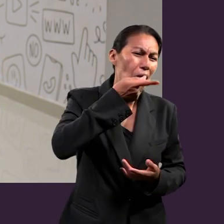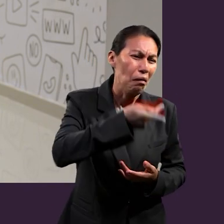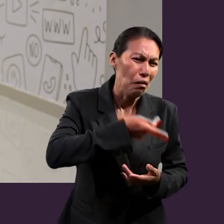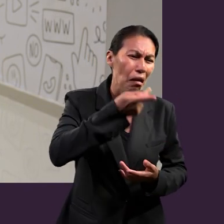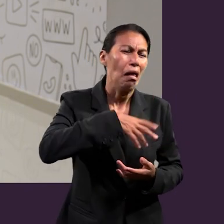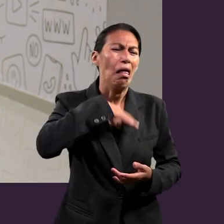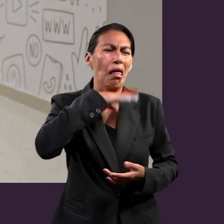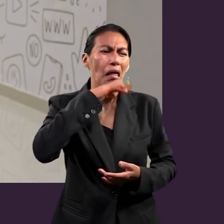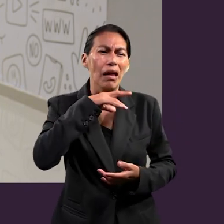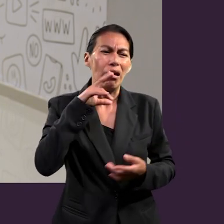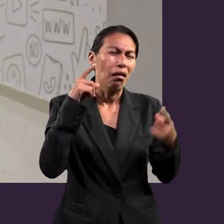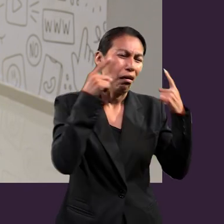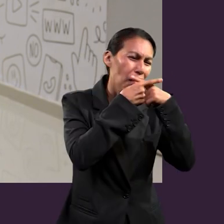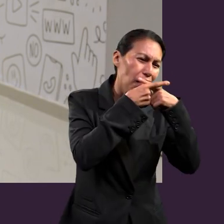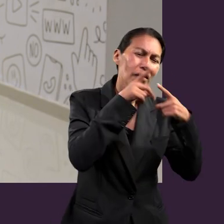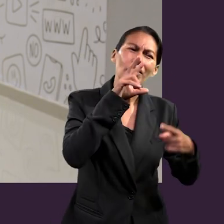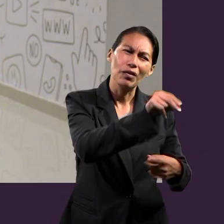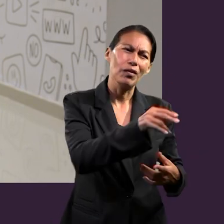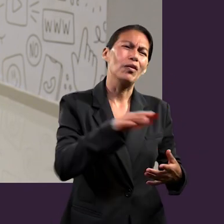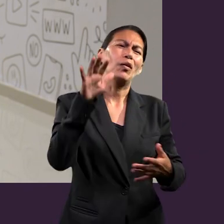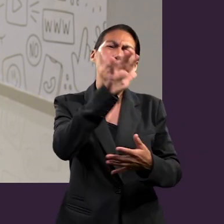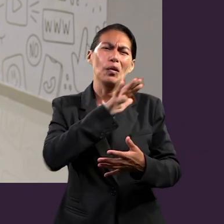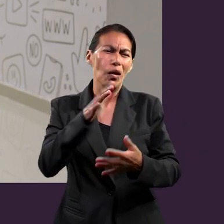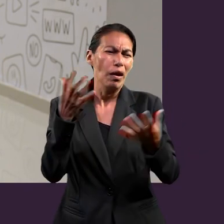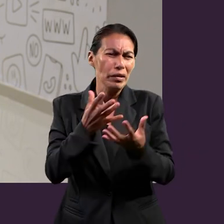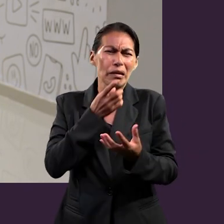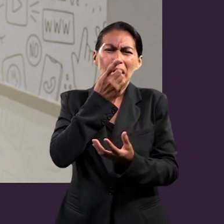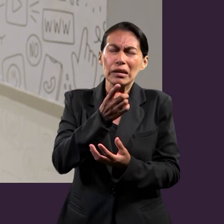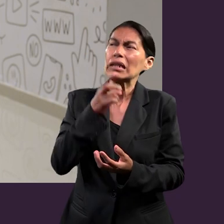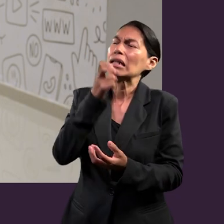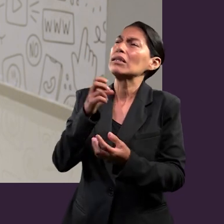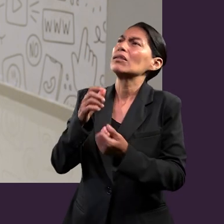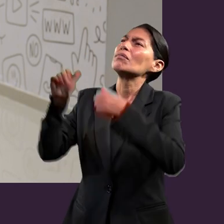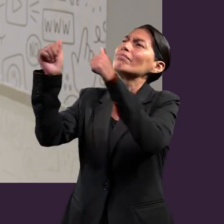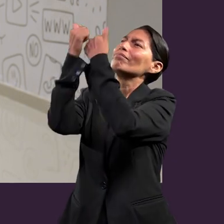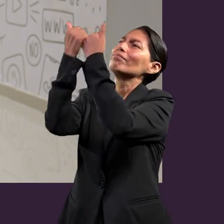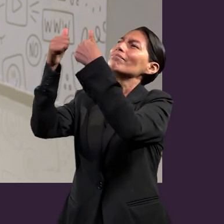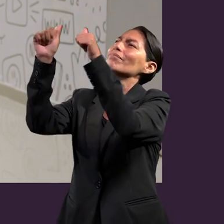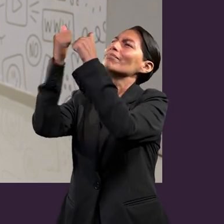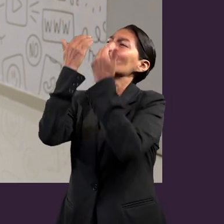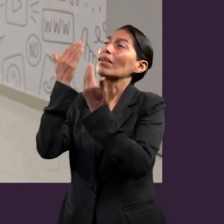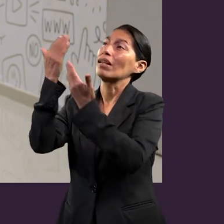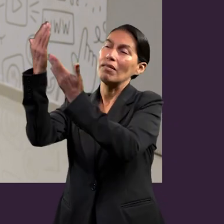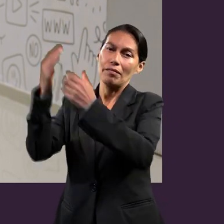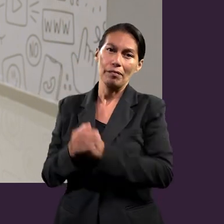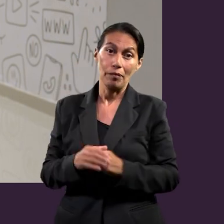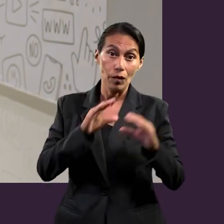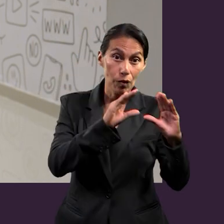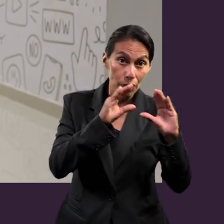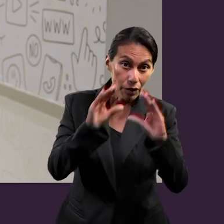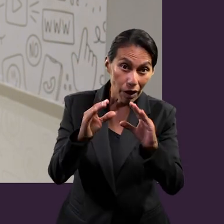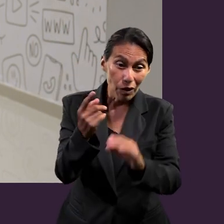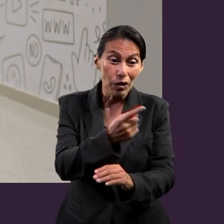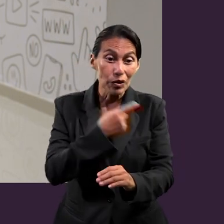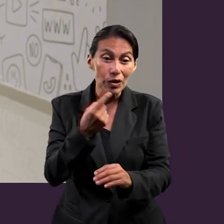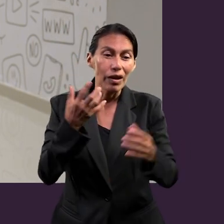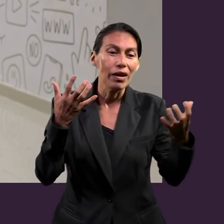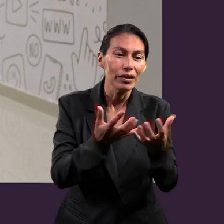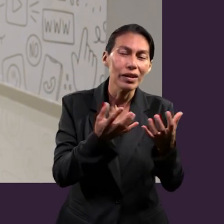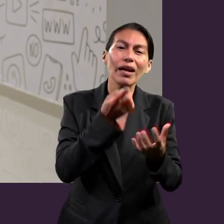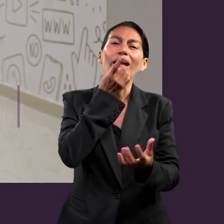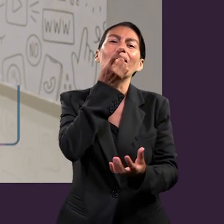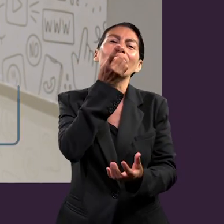descuidada salga en esos cultos, que todo honra y glorifique a Dios. Debemos tener cuidado,